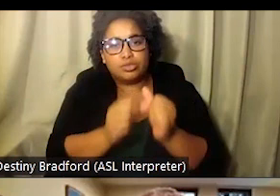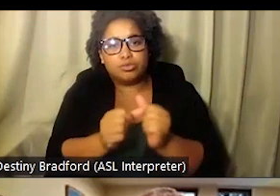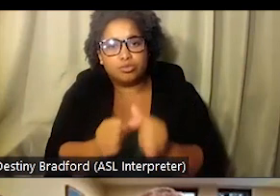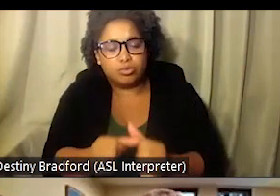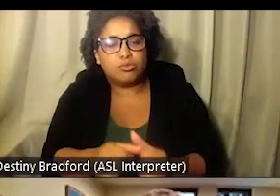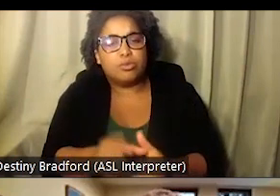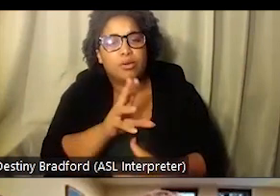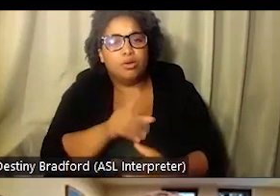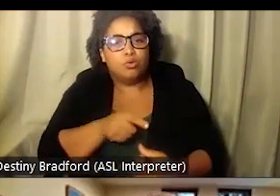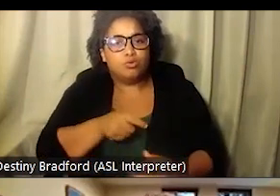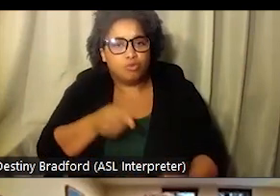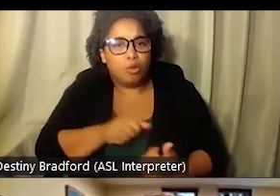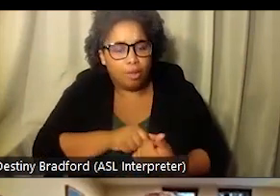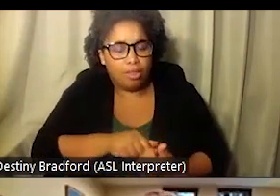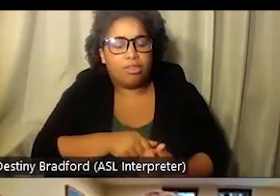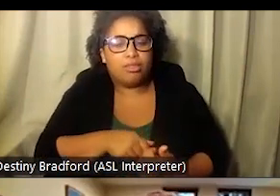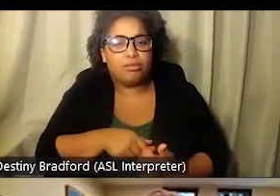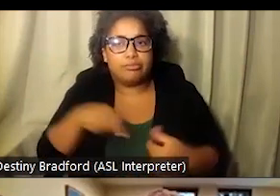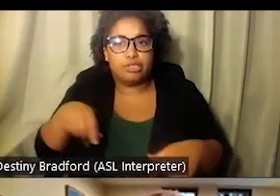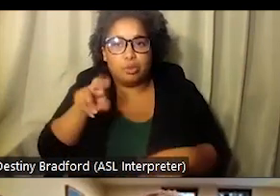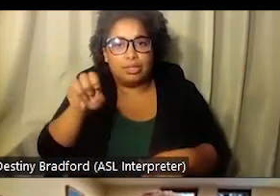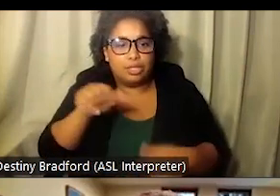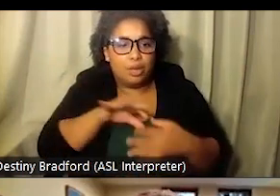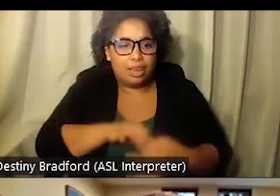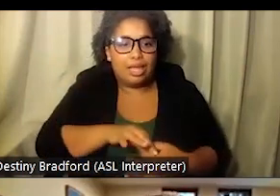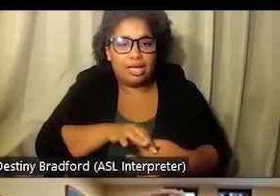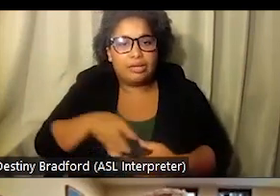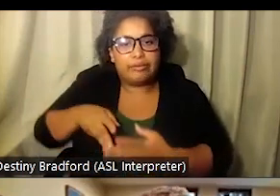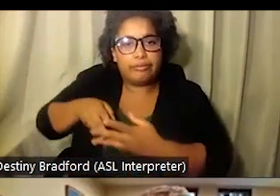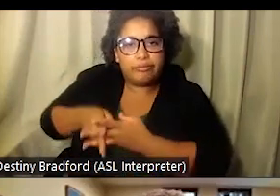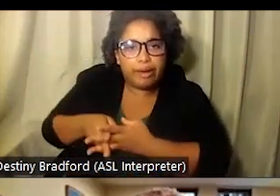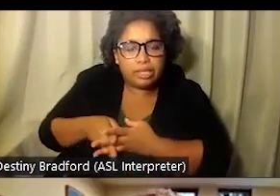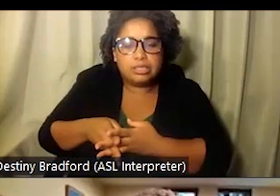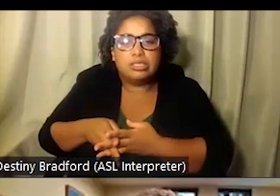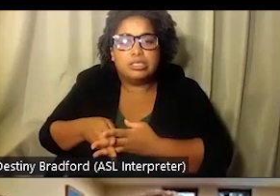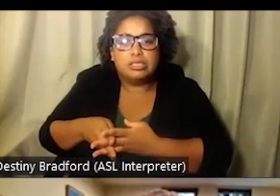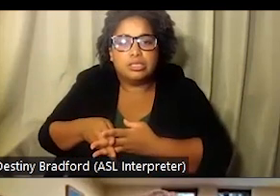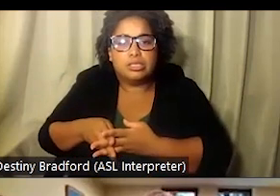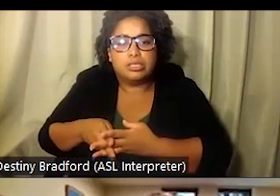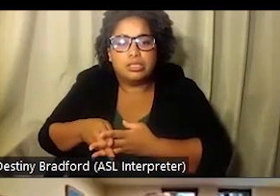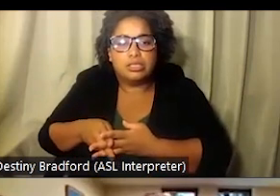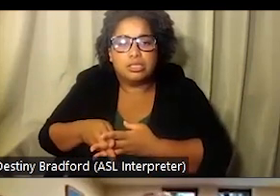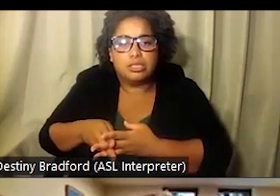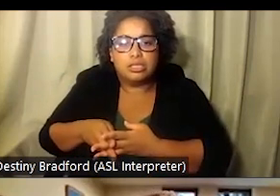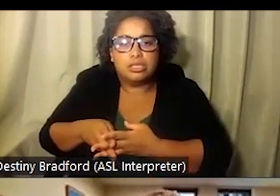diálogo de sociedad, la cual continuamos ahorita tratando de abordar como país,